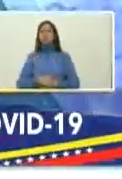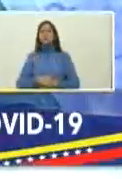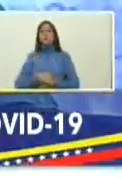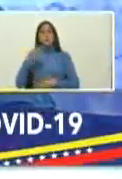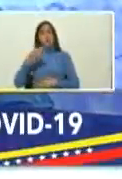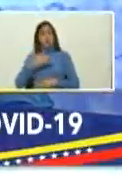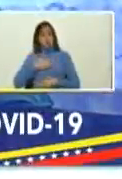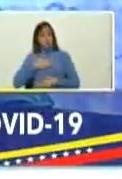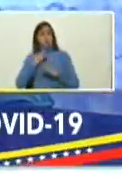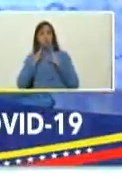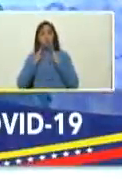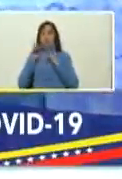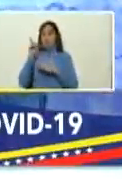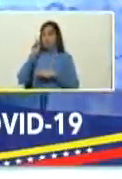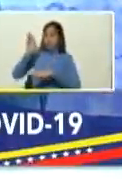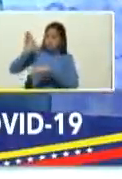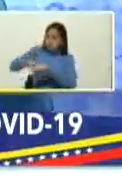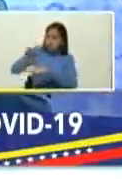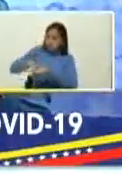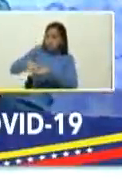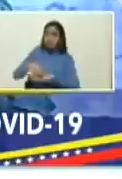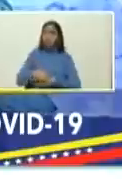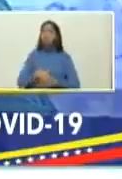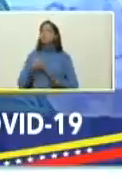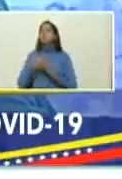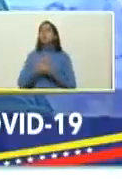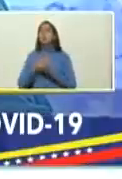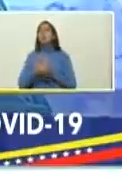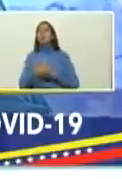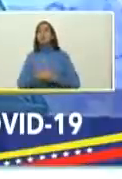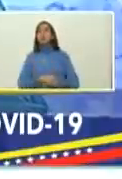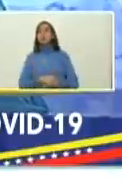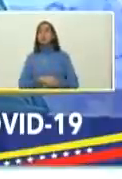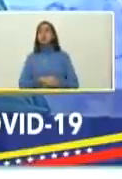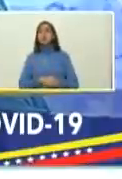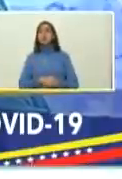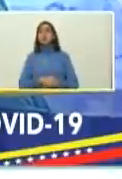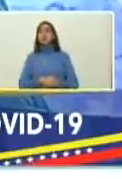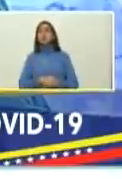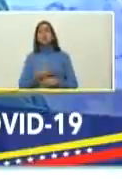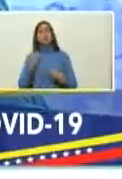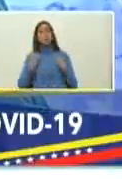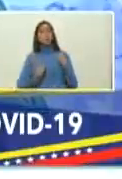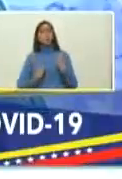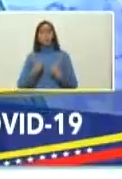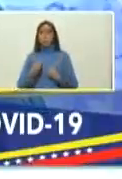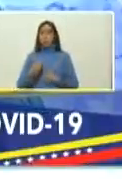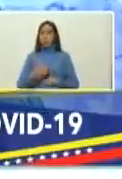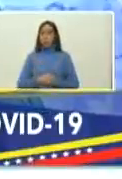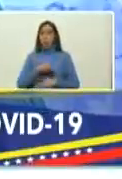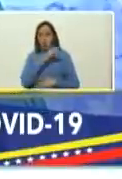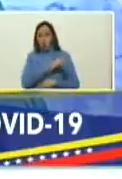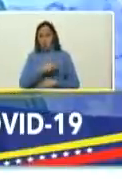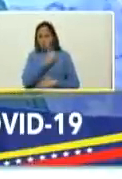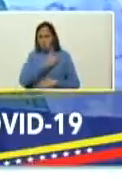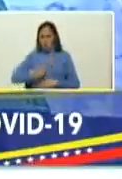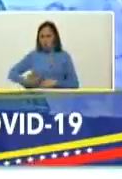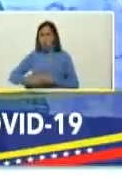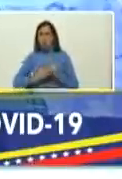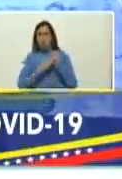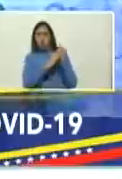recomiendo señora vicepresidenta tomando siempre la preocupación de usted como jefa de la comisión de COVID